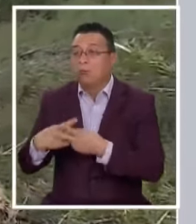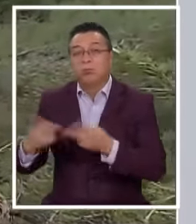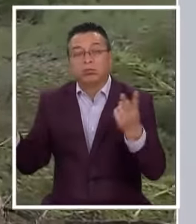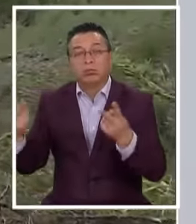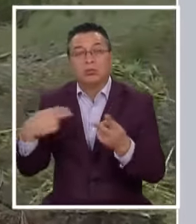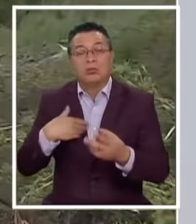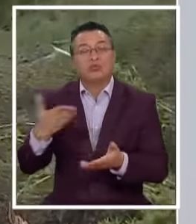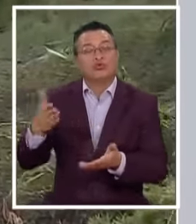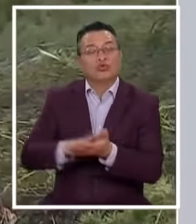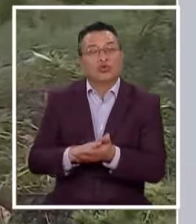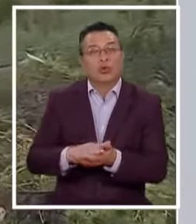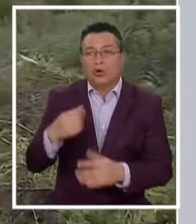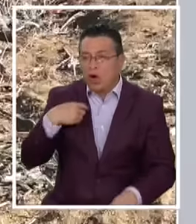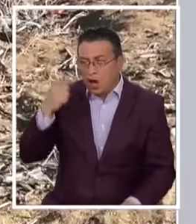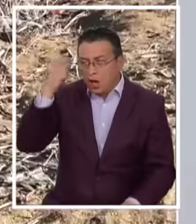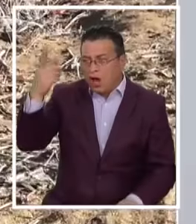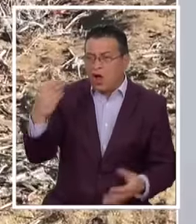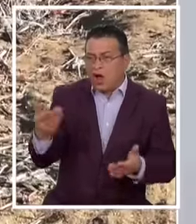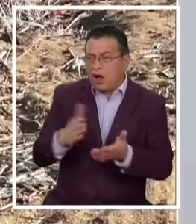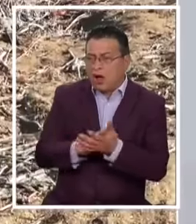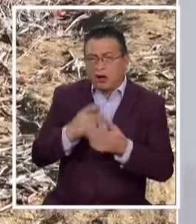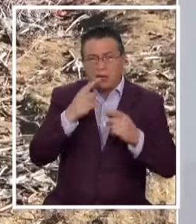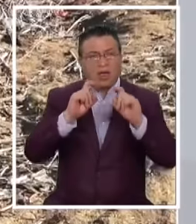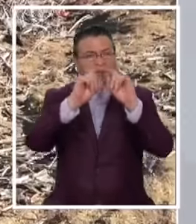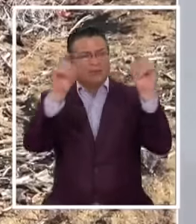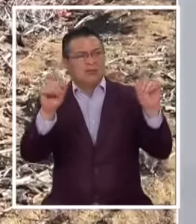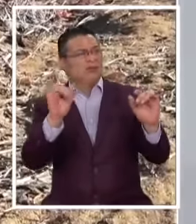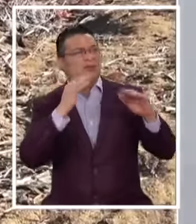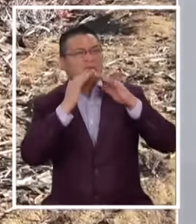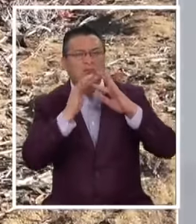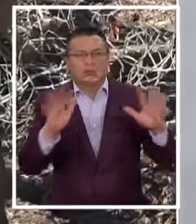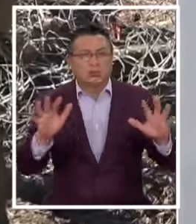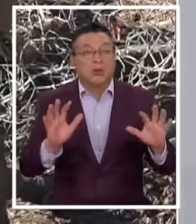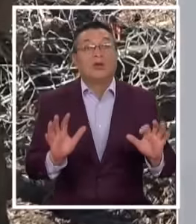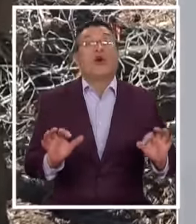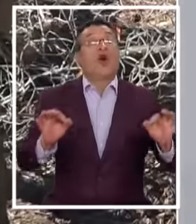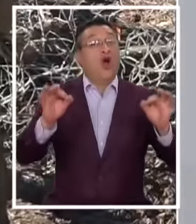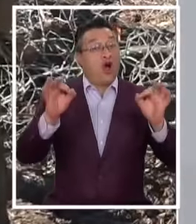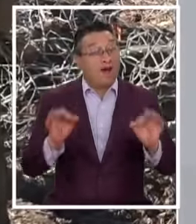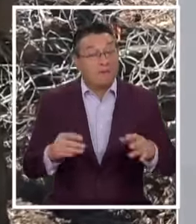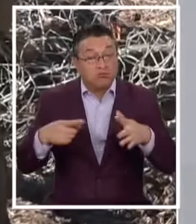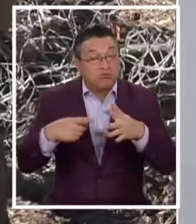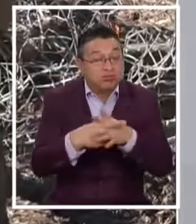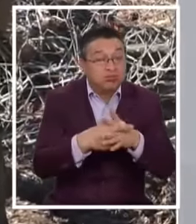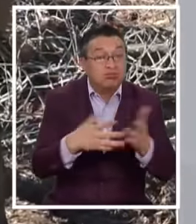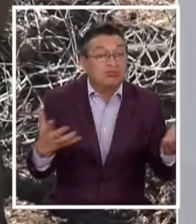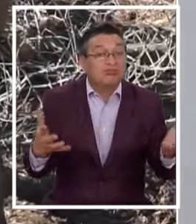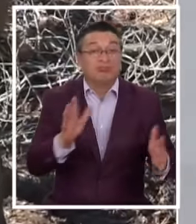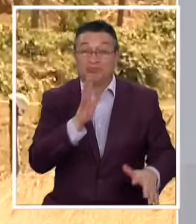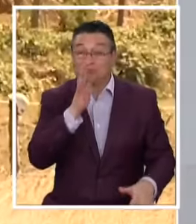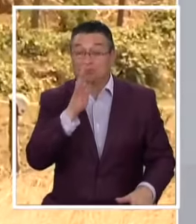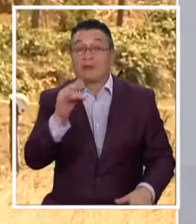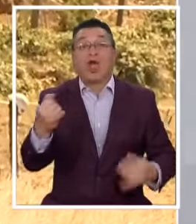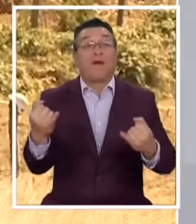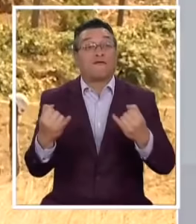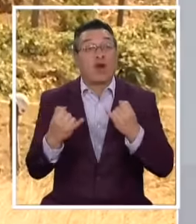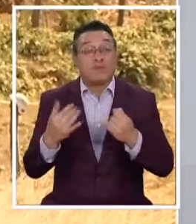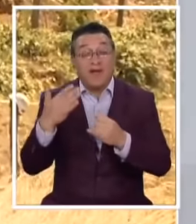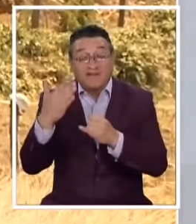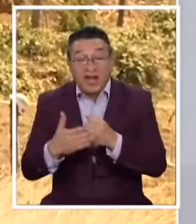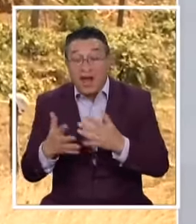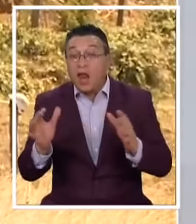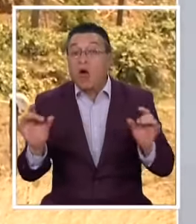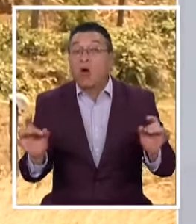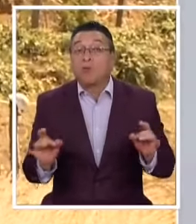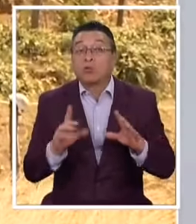Causa de muerte Que genera Una incertidumbre No te puedo No confirmar Si efectivamente El informe final Dice eso Pero si